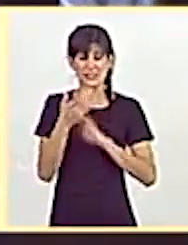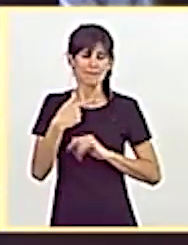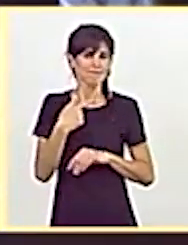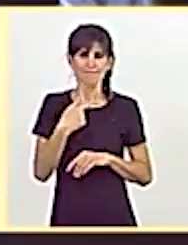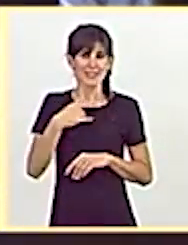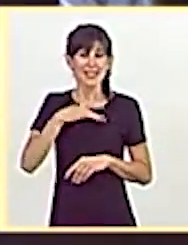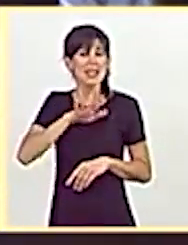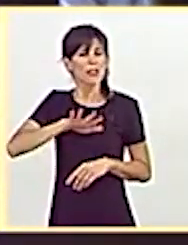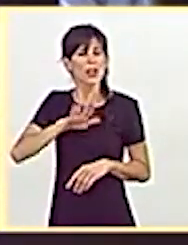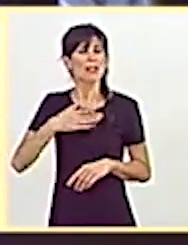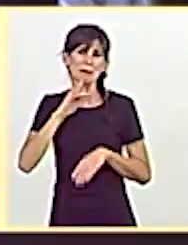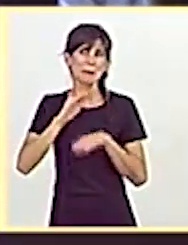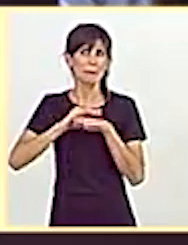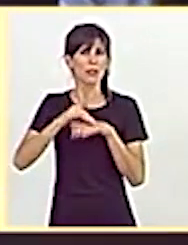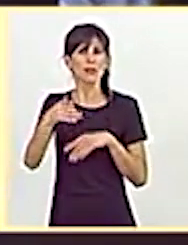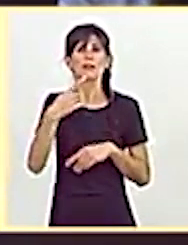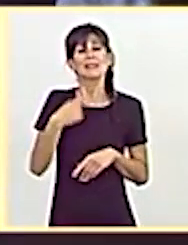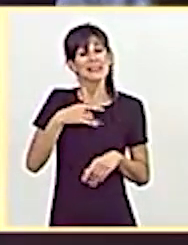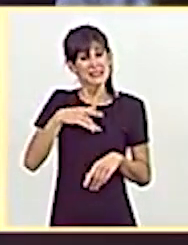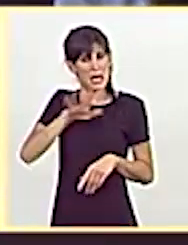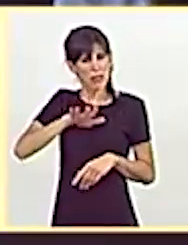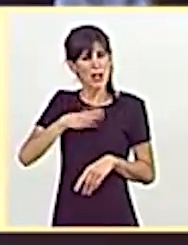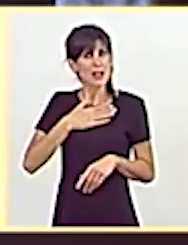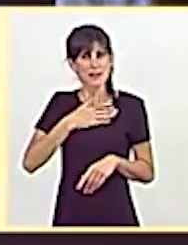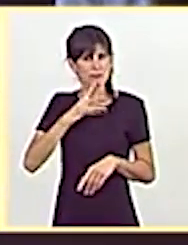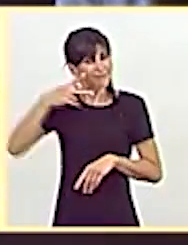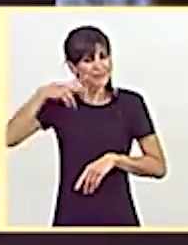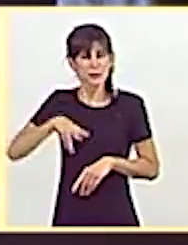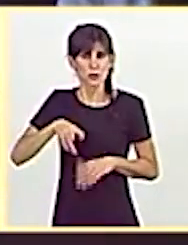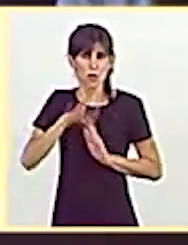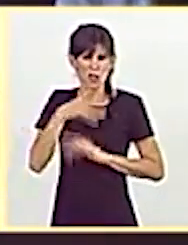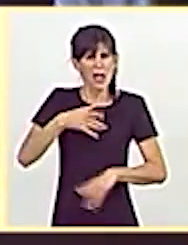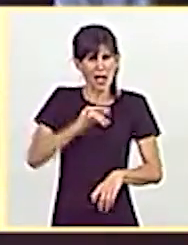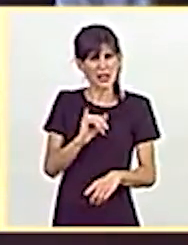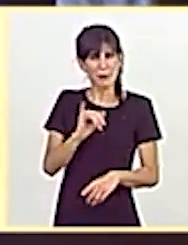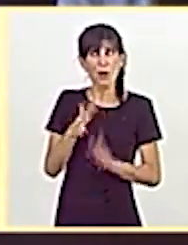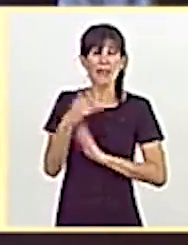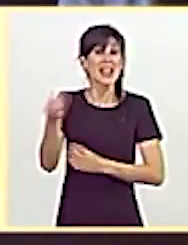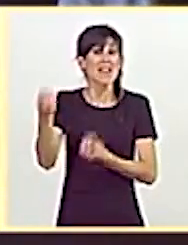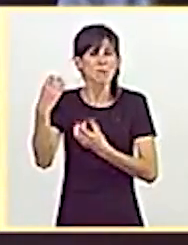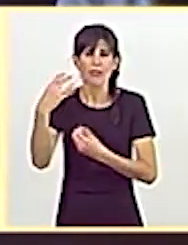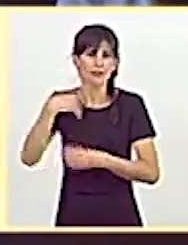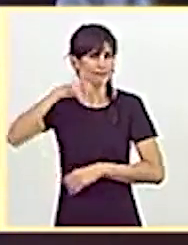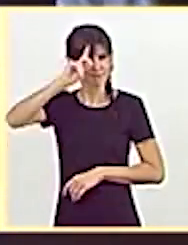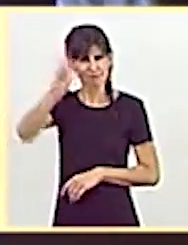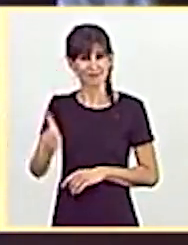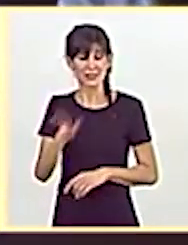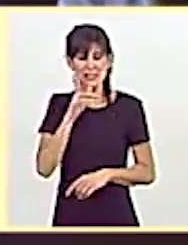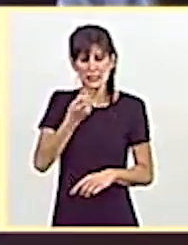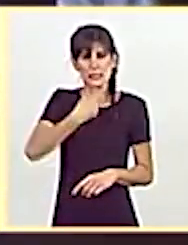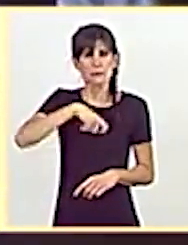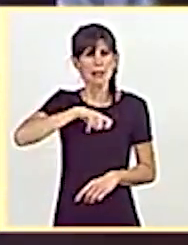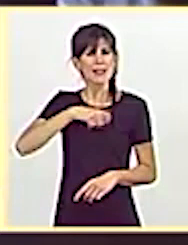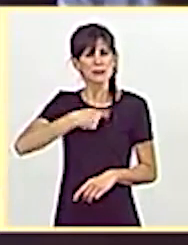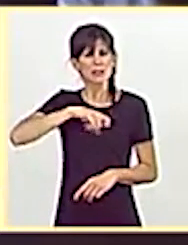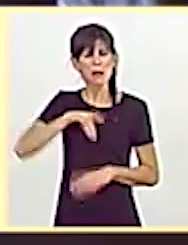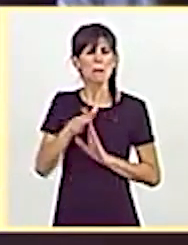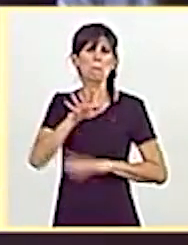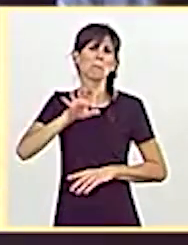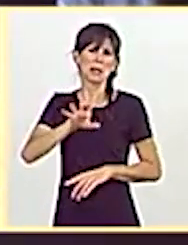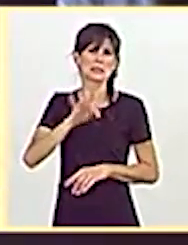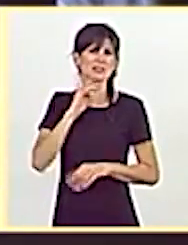ratificaron su nacionalidad, aunque la tenían porque no fueron debidamente informados. España es un país de acogida,